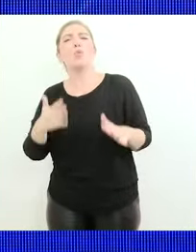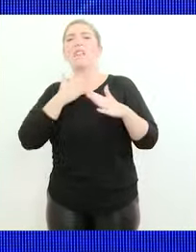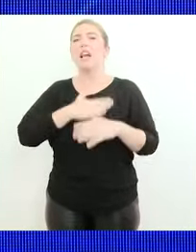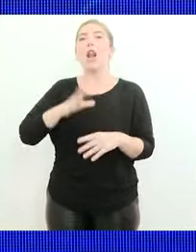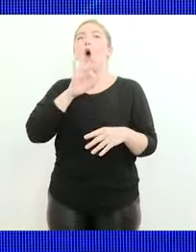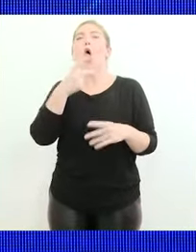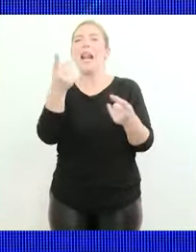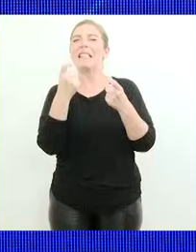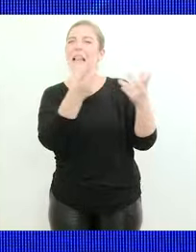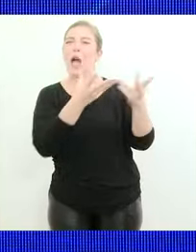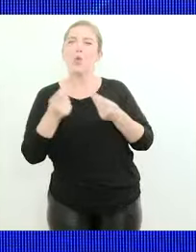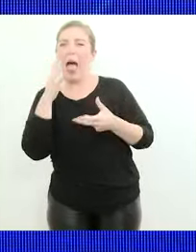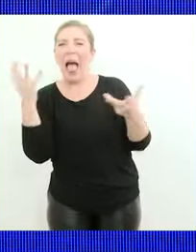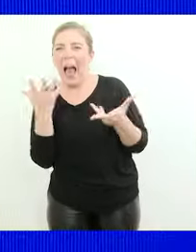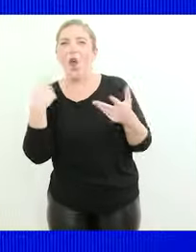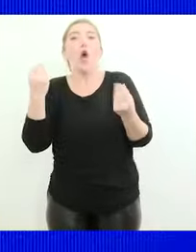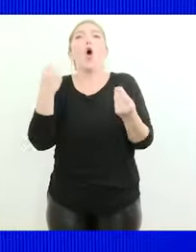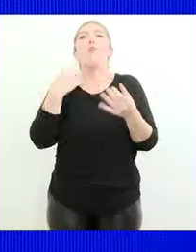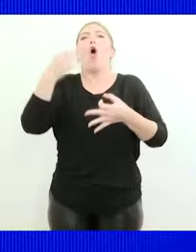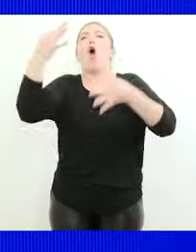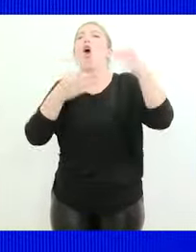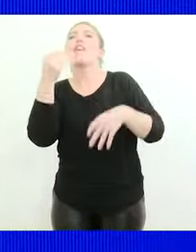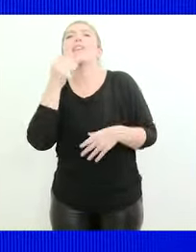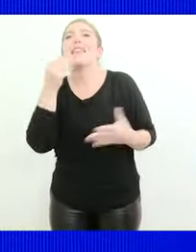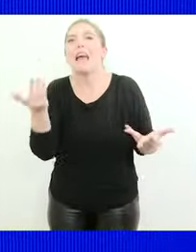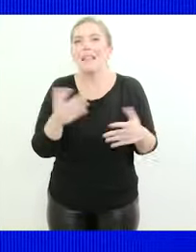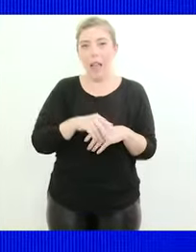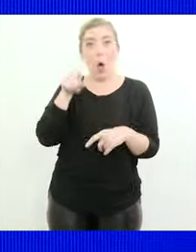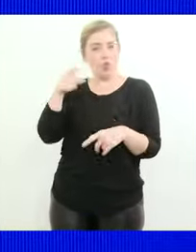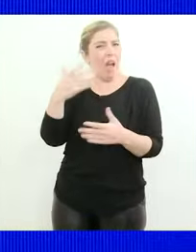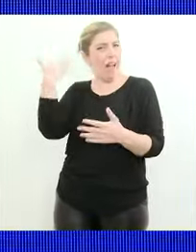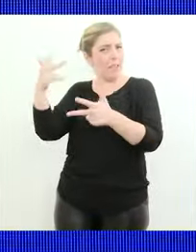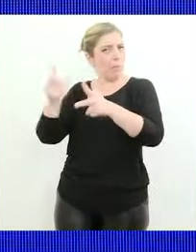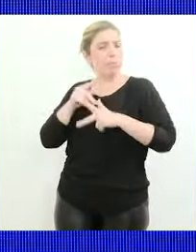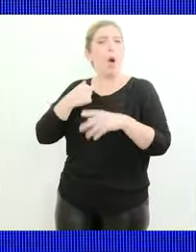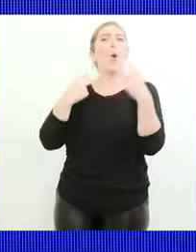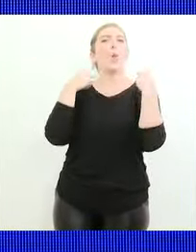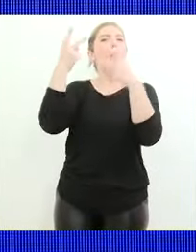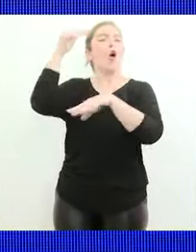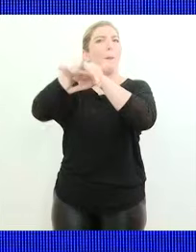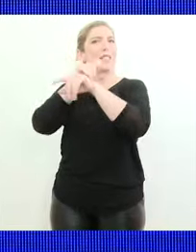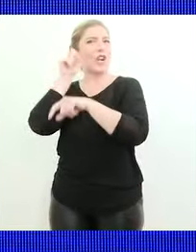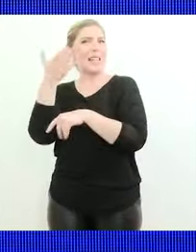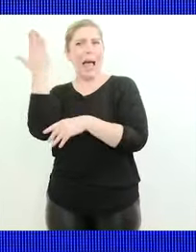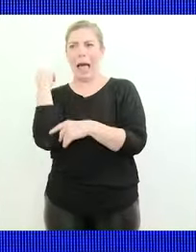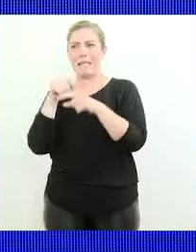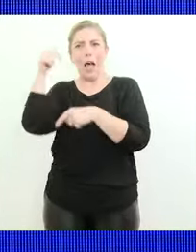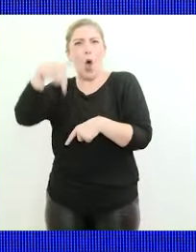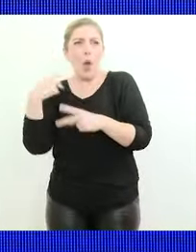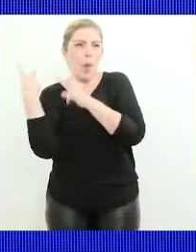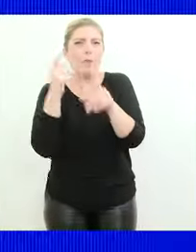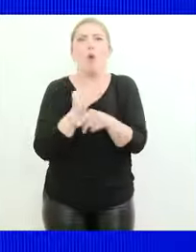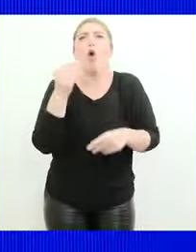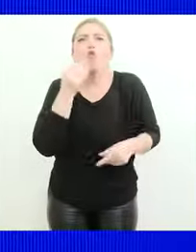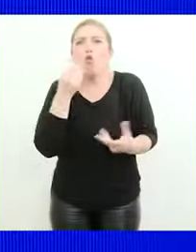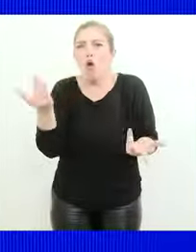necesita alguna ayuda? ¿Cómo es su dieta? Si usted mismo decía, viajó a Misiones ayer, está viajando, entonces come